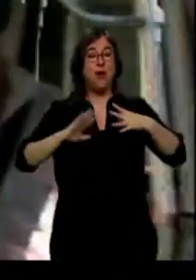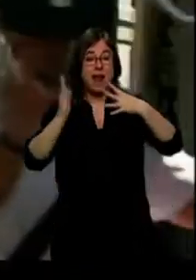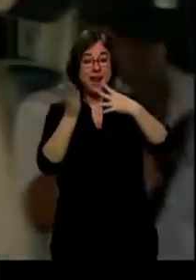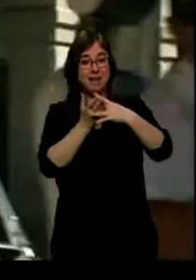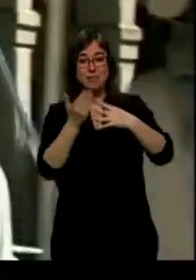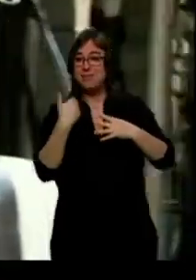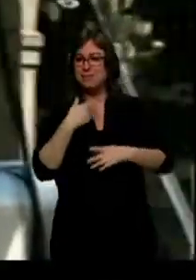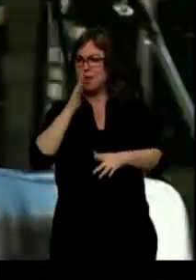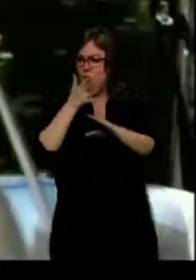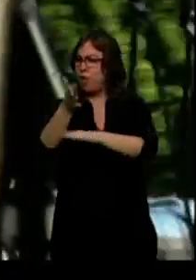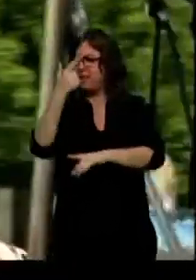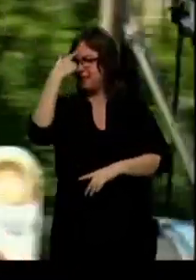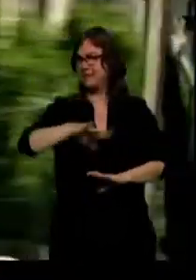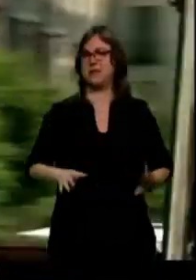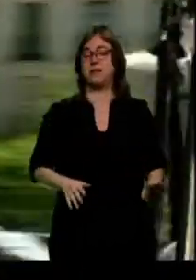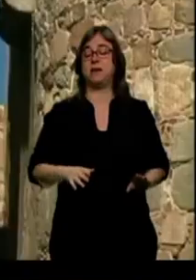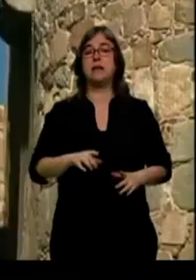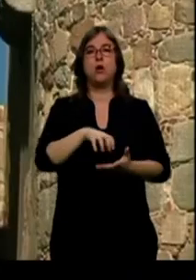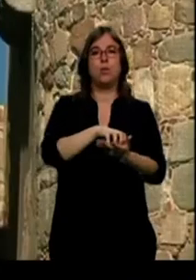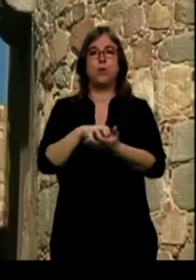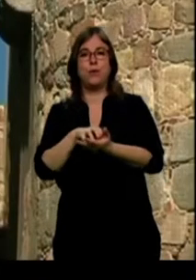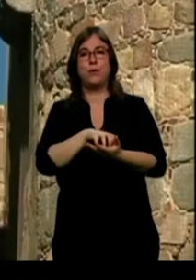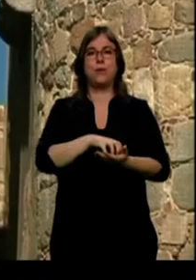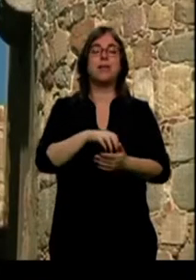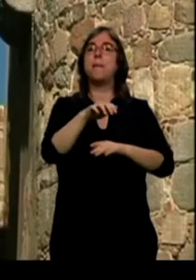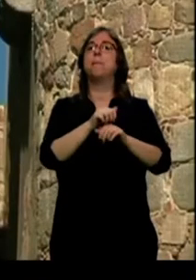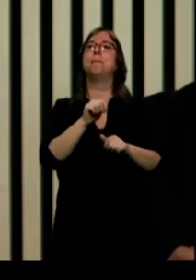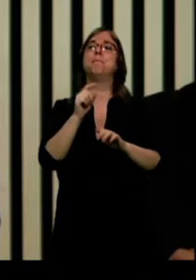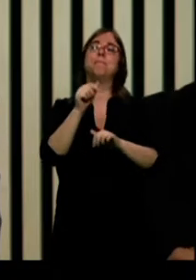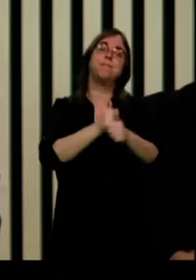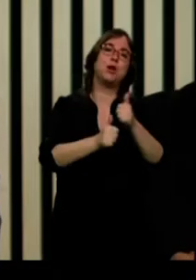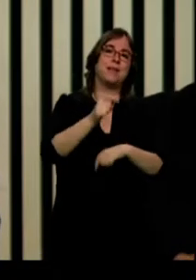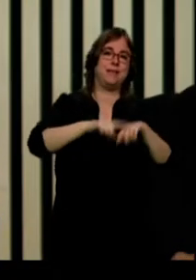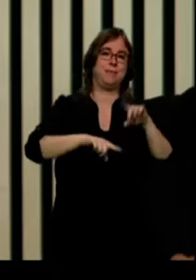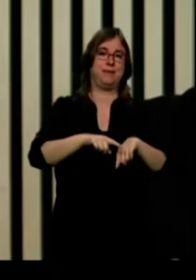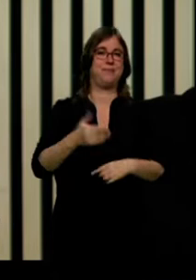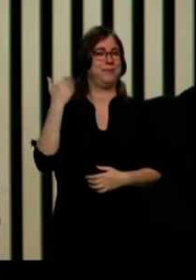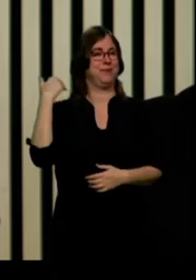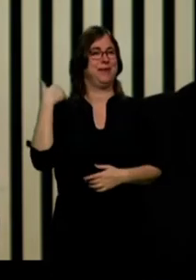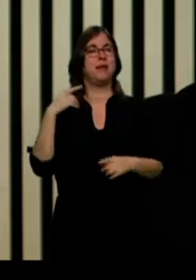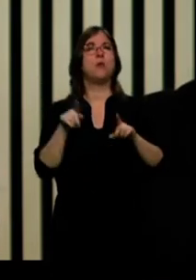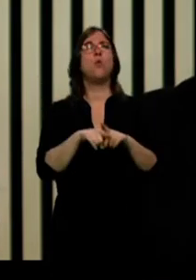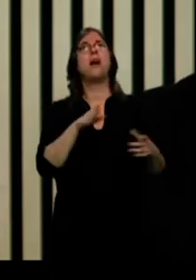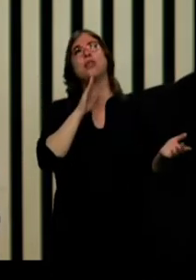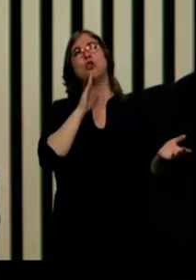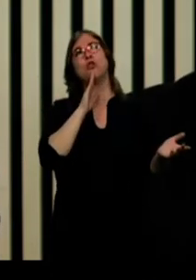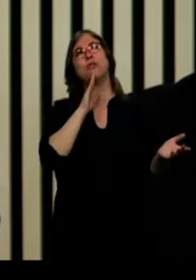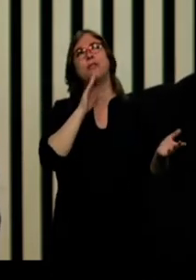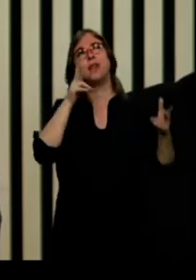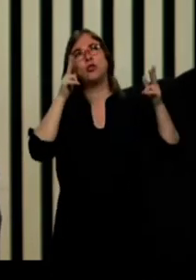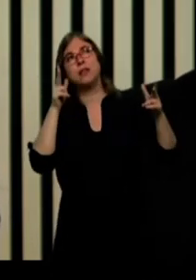destino. Para los indecisos las prioridades cambian. Frente al tradicional, dónde me hospedo, cómo llego hasta allí,